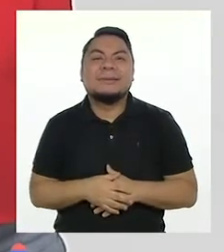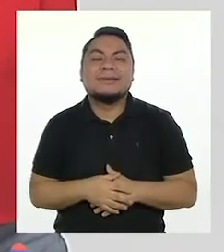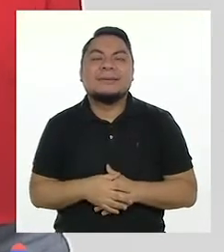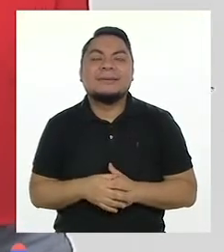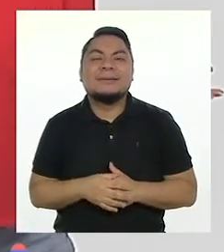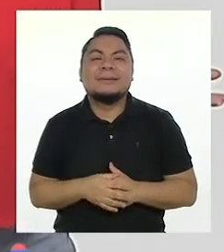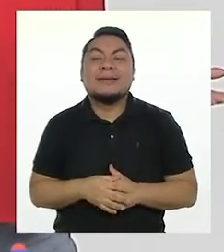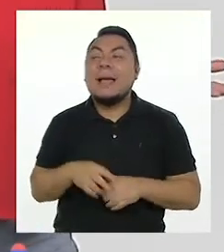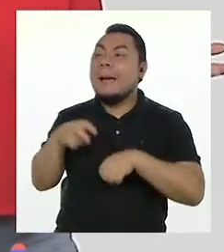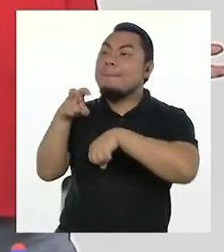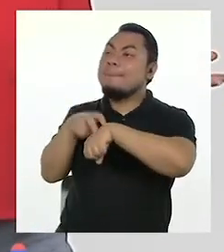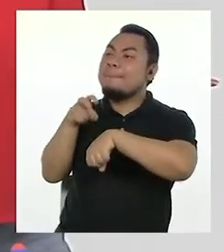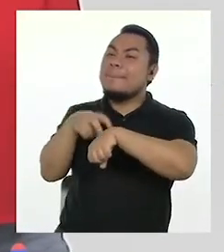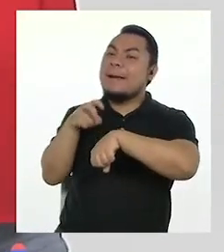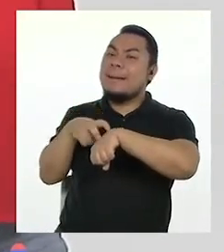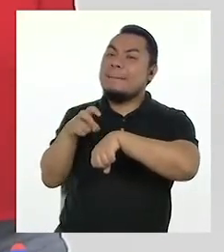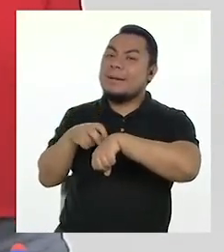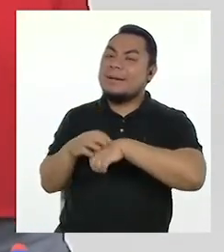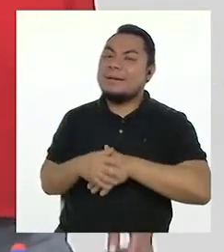Papá.